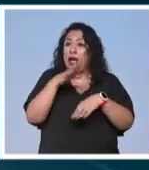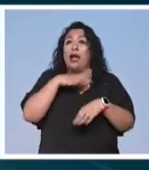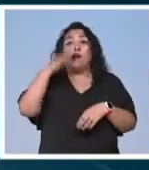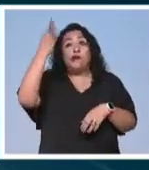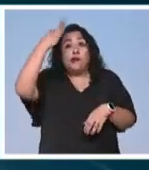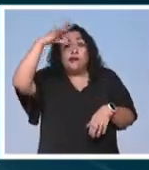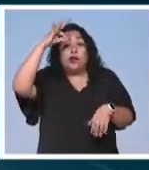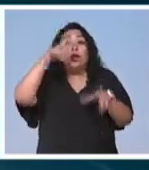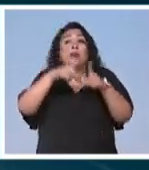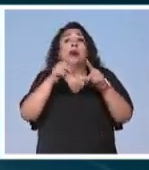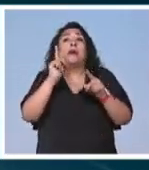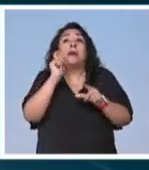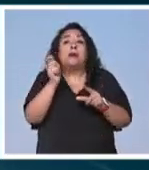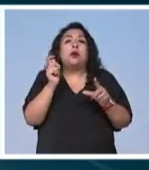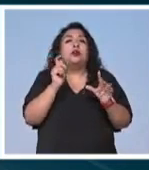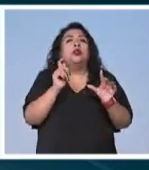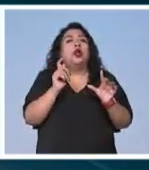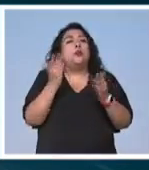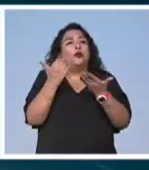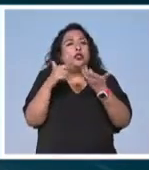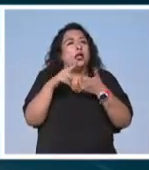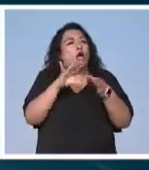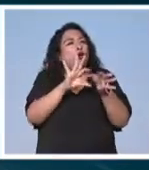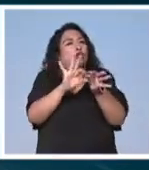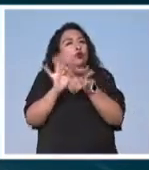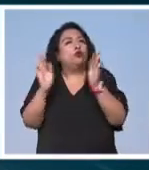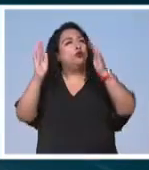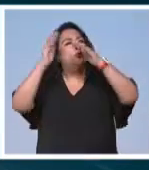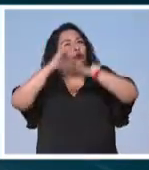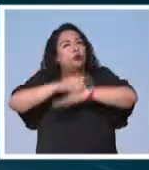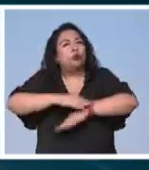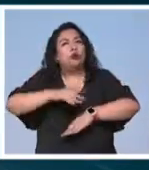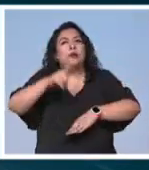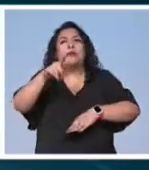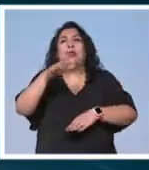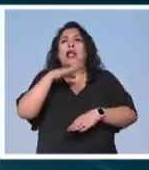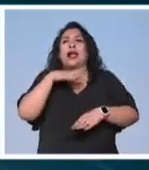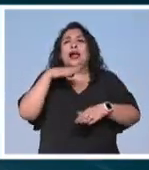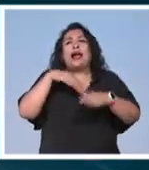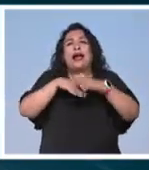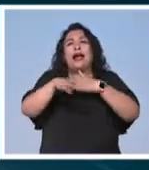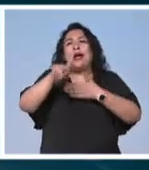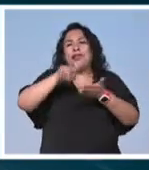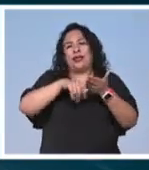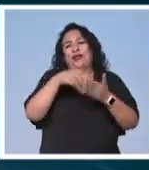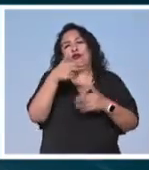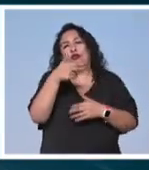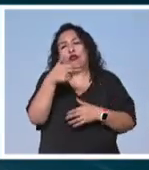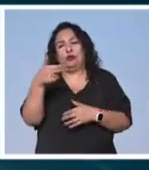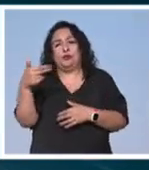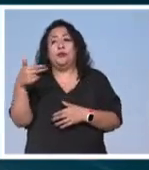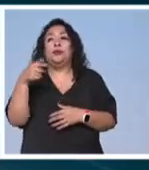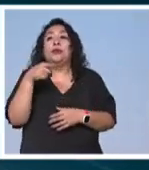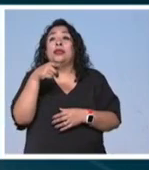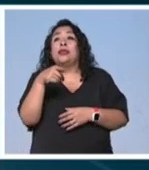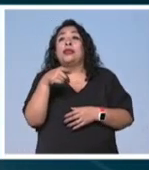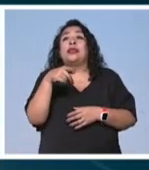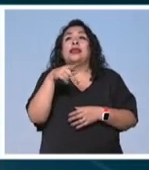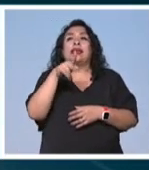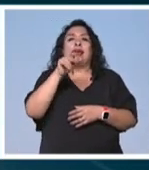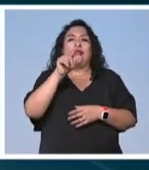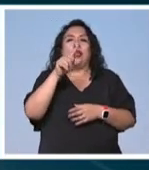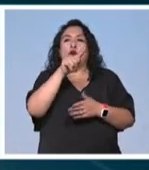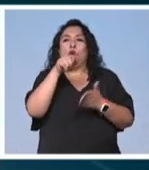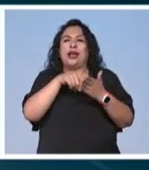japonesa enfatiza la armonía social un destacado oriokan alojamiento tradicional japonés es el kagaya en